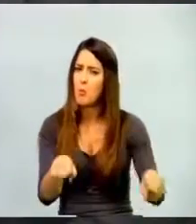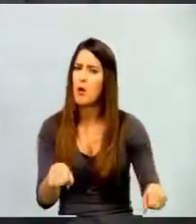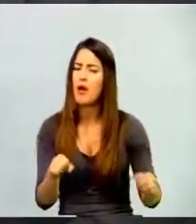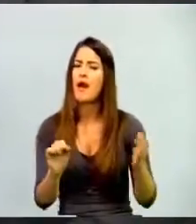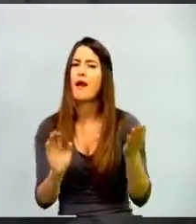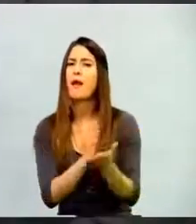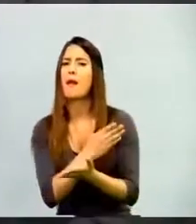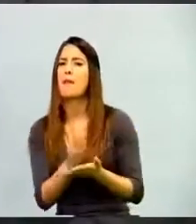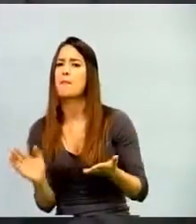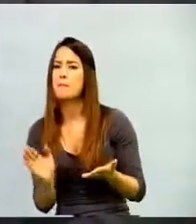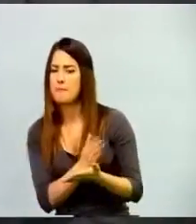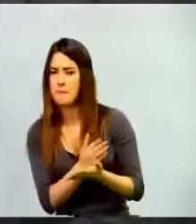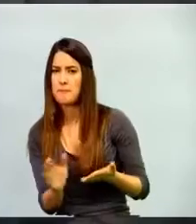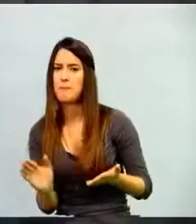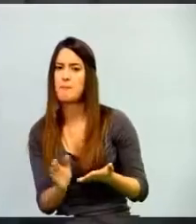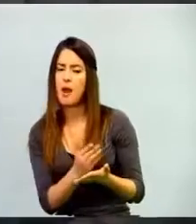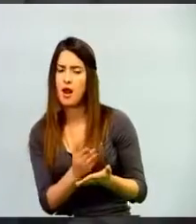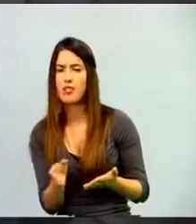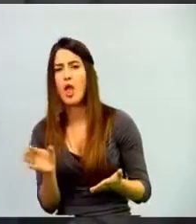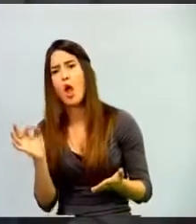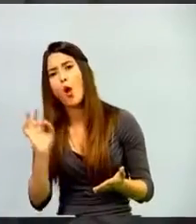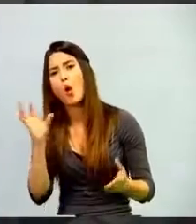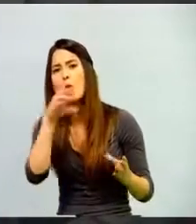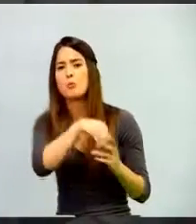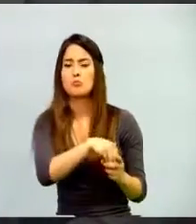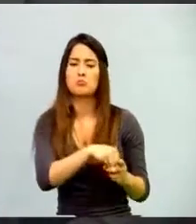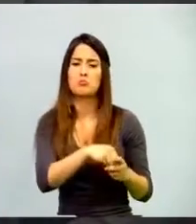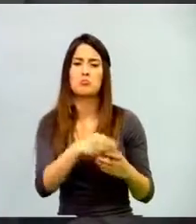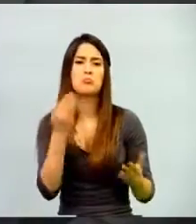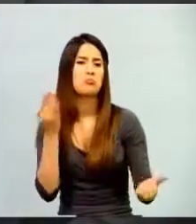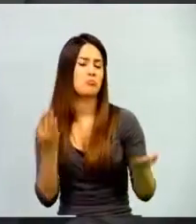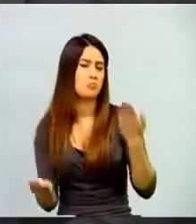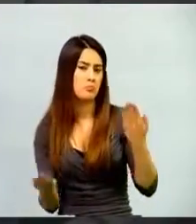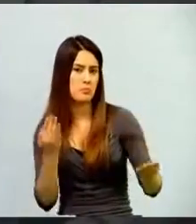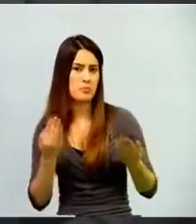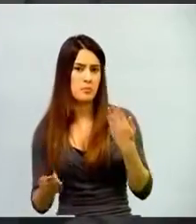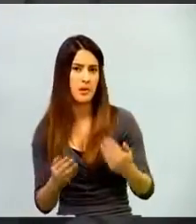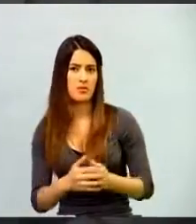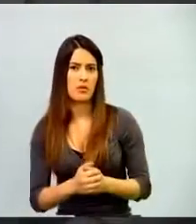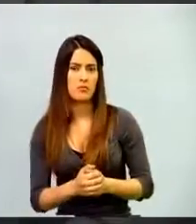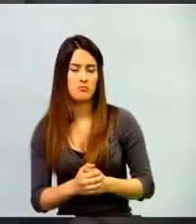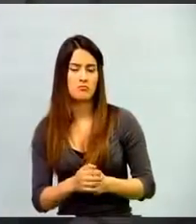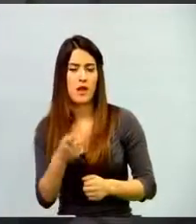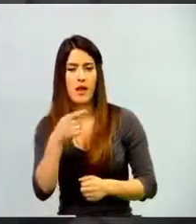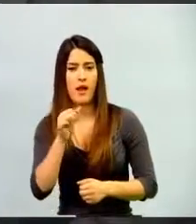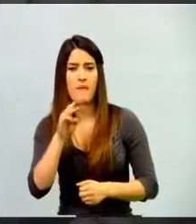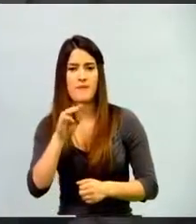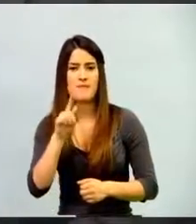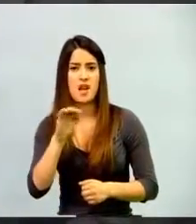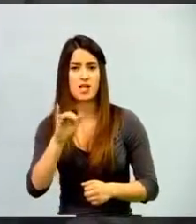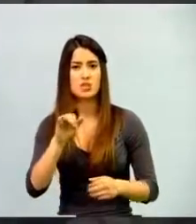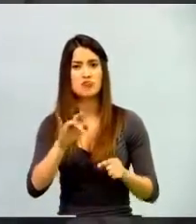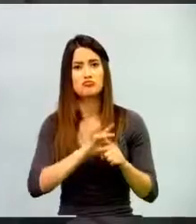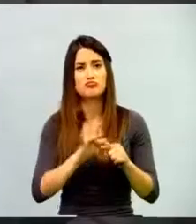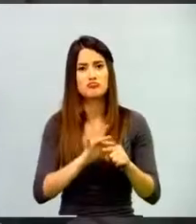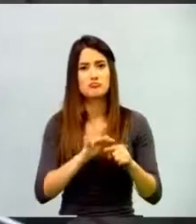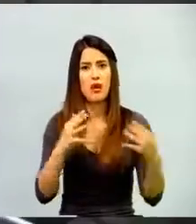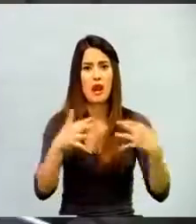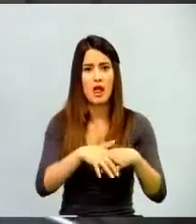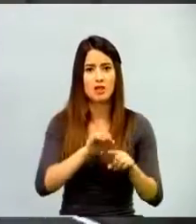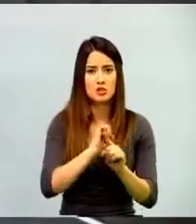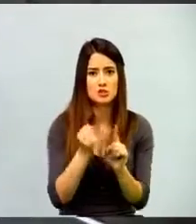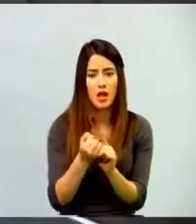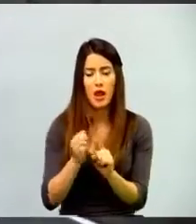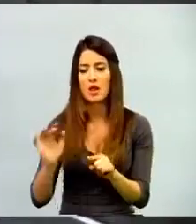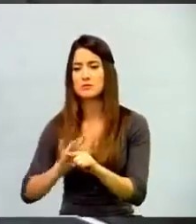participar en líneas y tener presencia en múltiples realidades. Estar en las redes, estar en el salón y